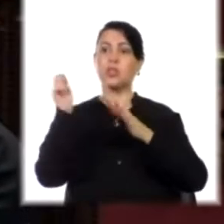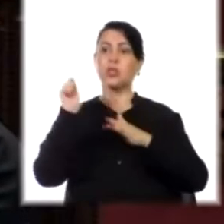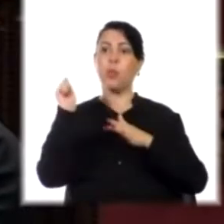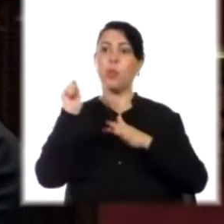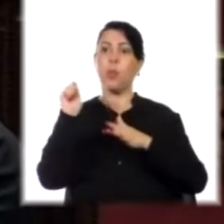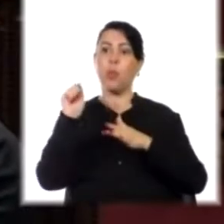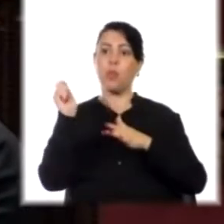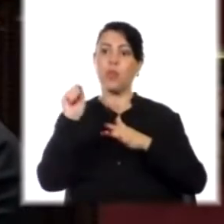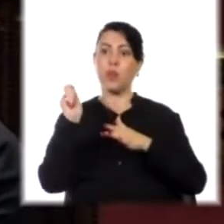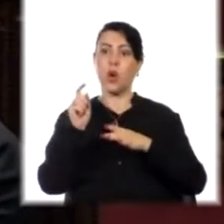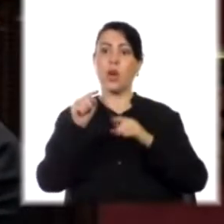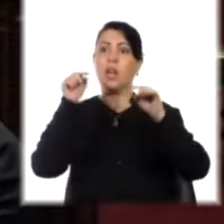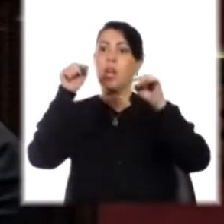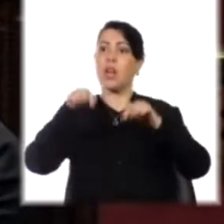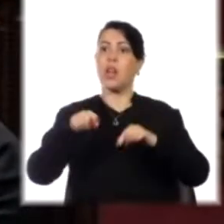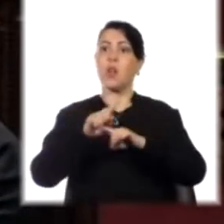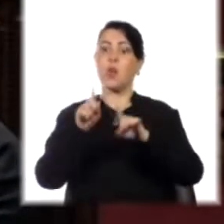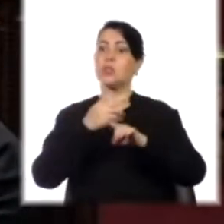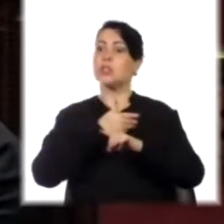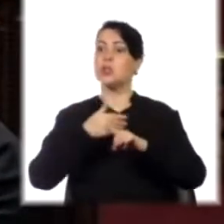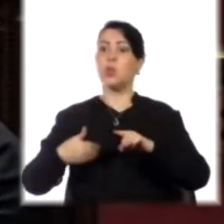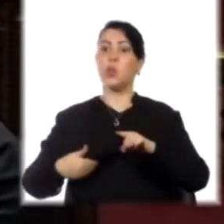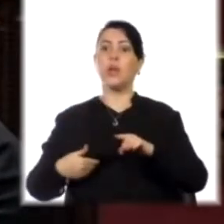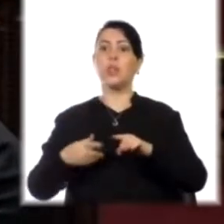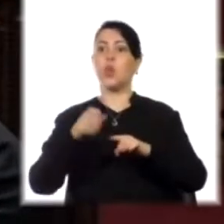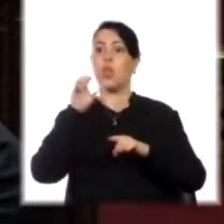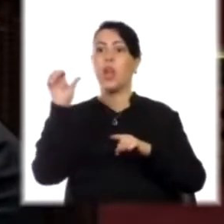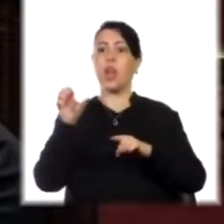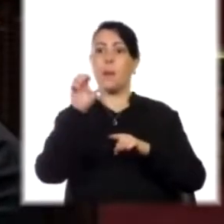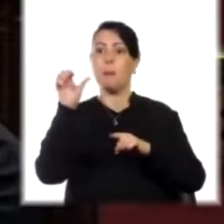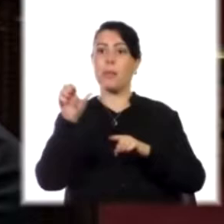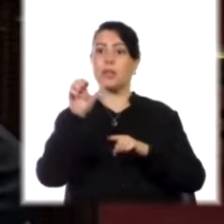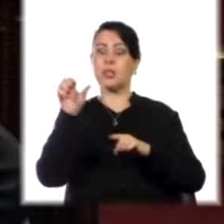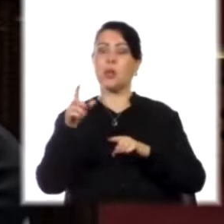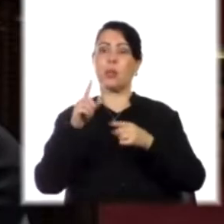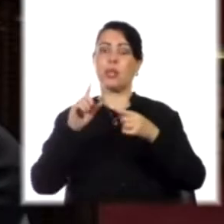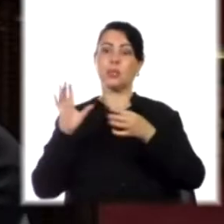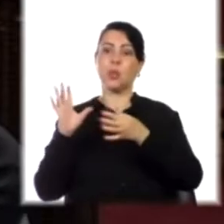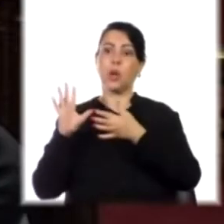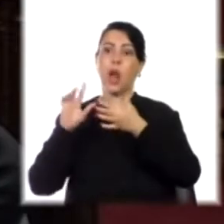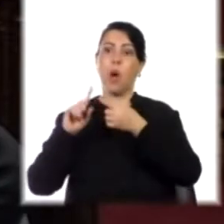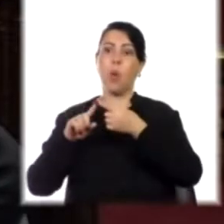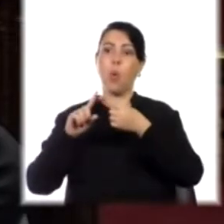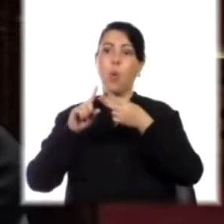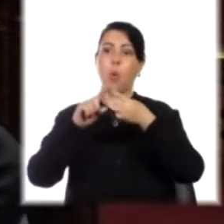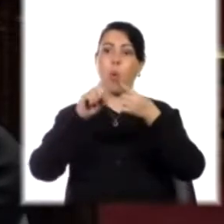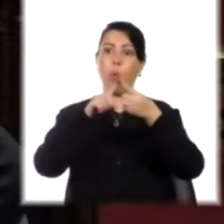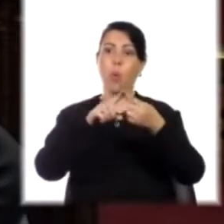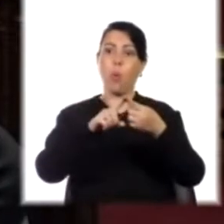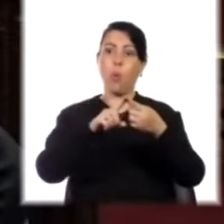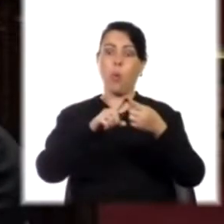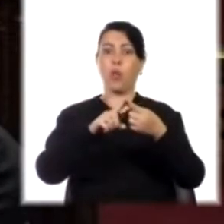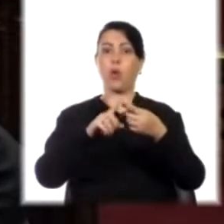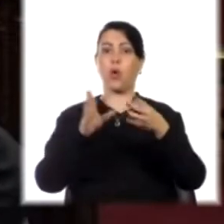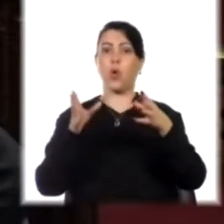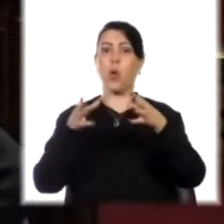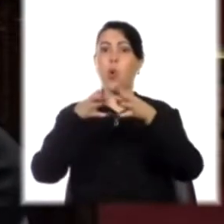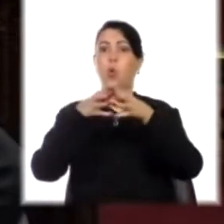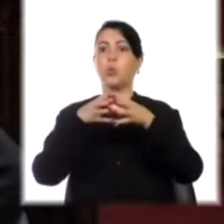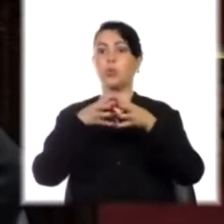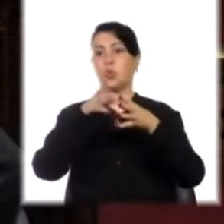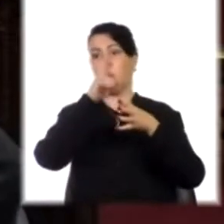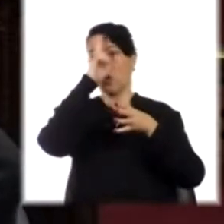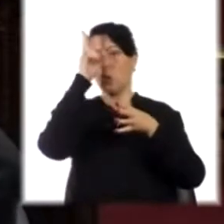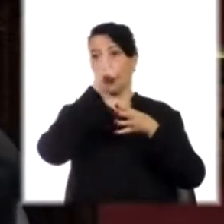que no le pertenece a esta empresa porque es un servicio público concesionado y es un servicio público del conjunto de los uruguayos.